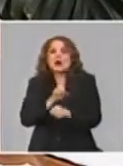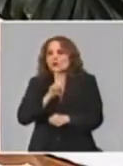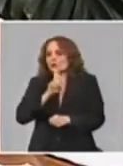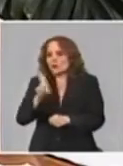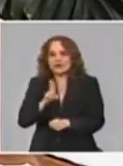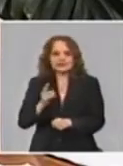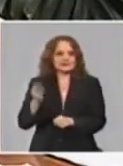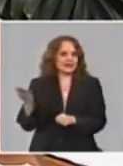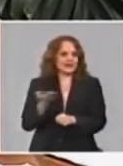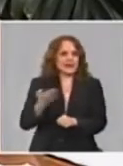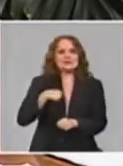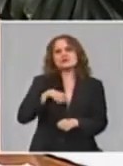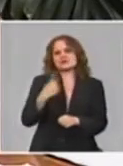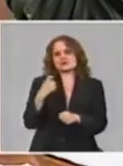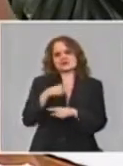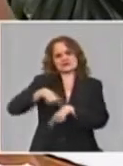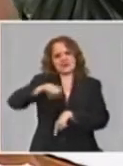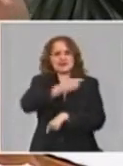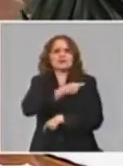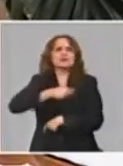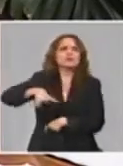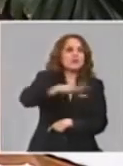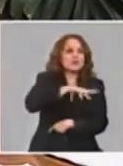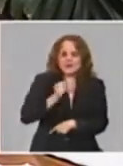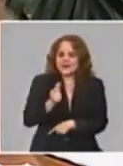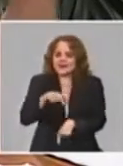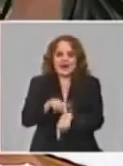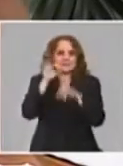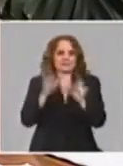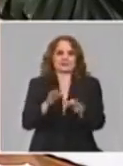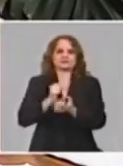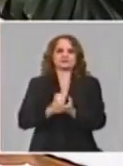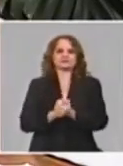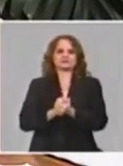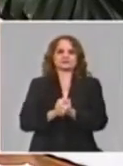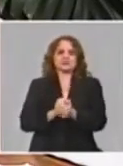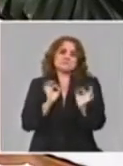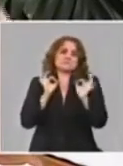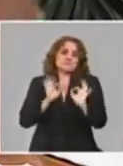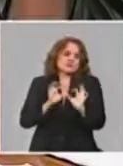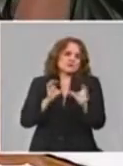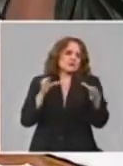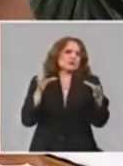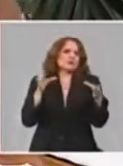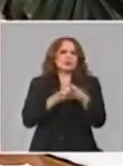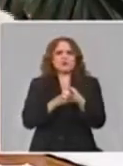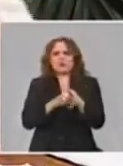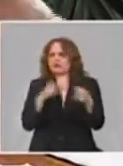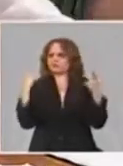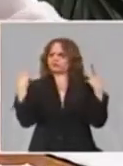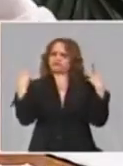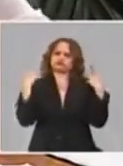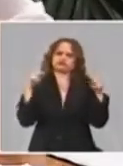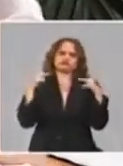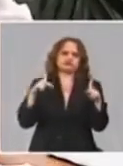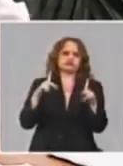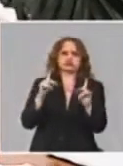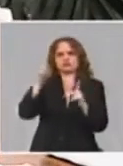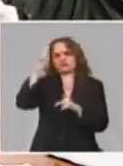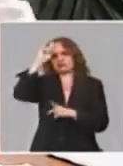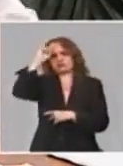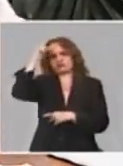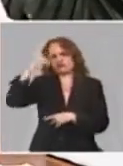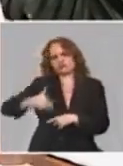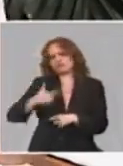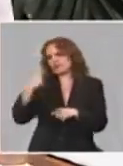cosas que son necesarias y que son para ahora mismo. Y bueno, los grupos de expertos clínicos, grupos de expertos, y luego grupos AGO, que